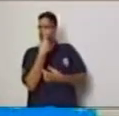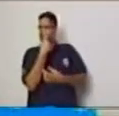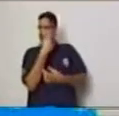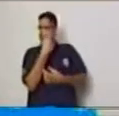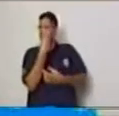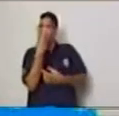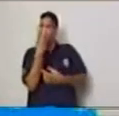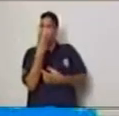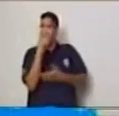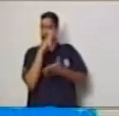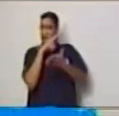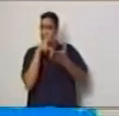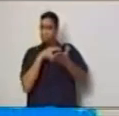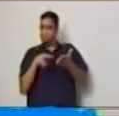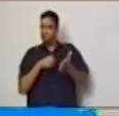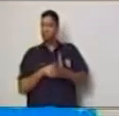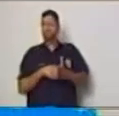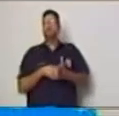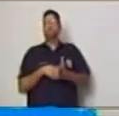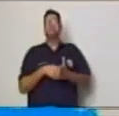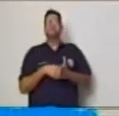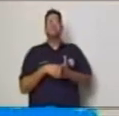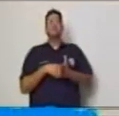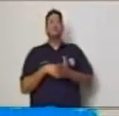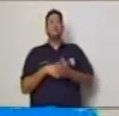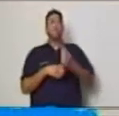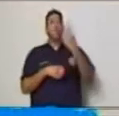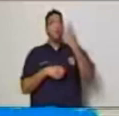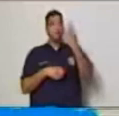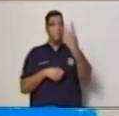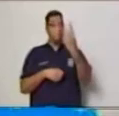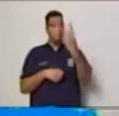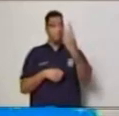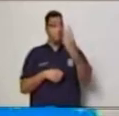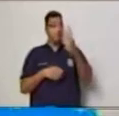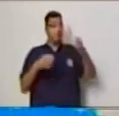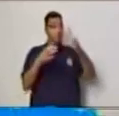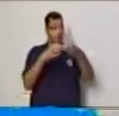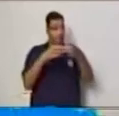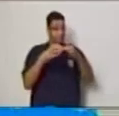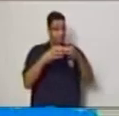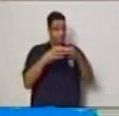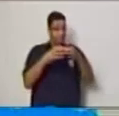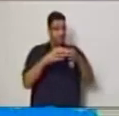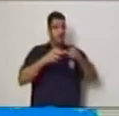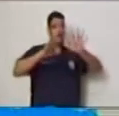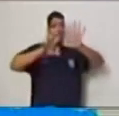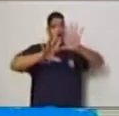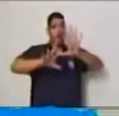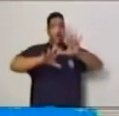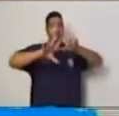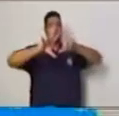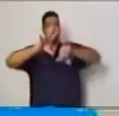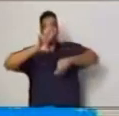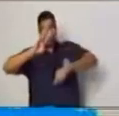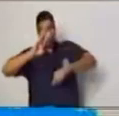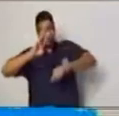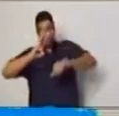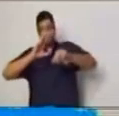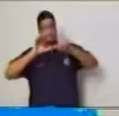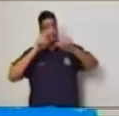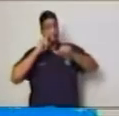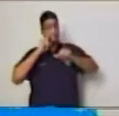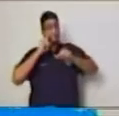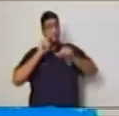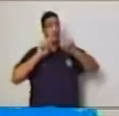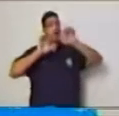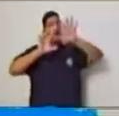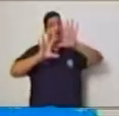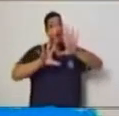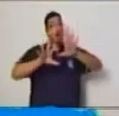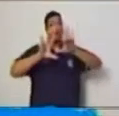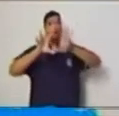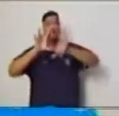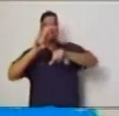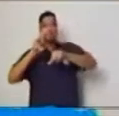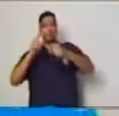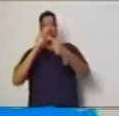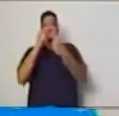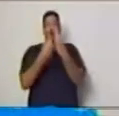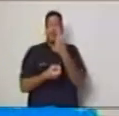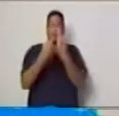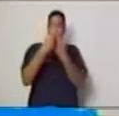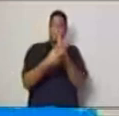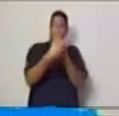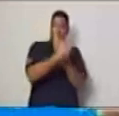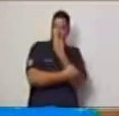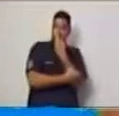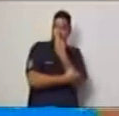nuevamente por una docena de plátanos se pagan veinte quetzales vamos a realizar